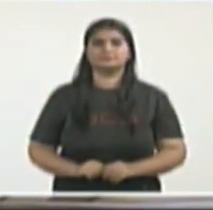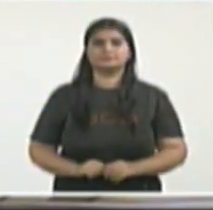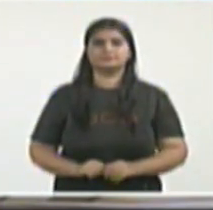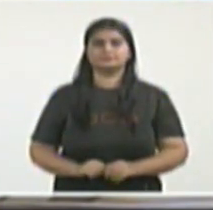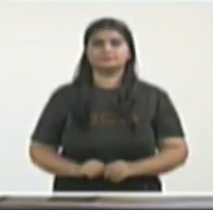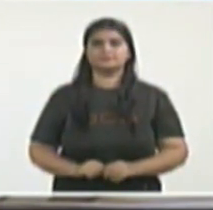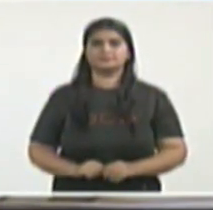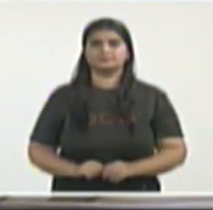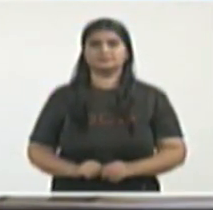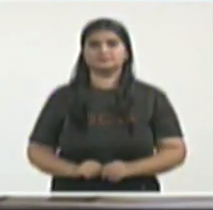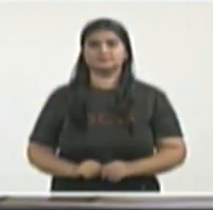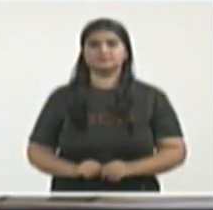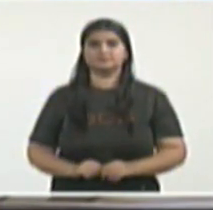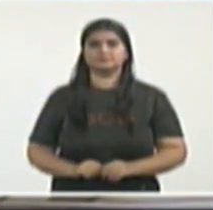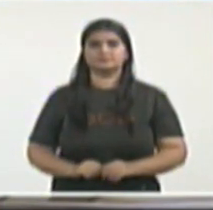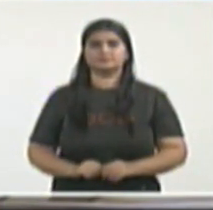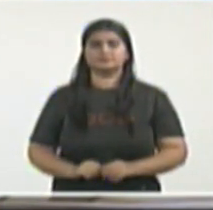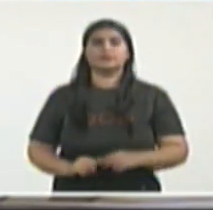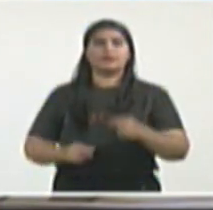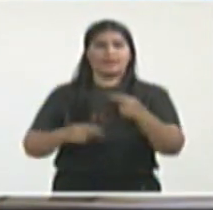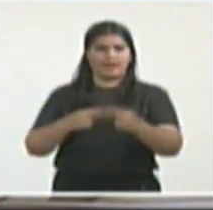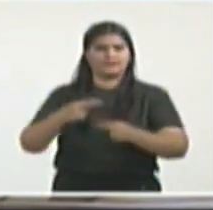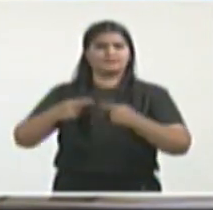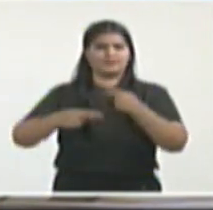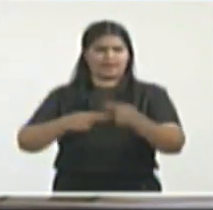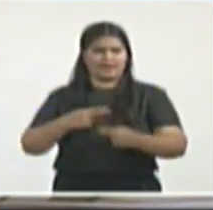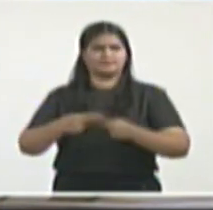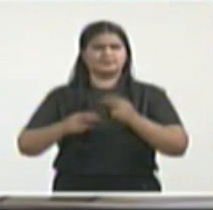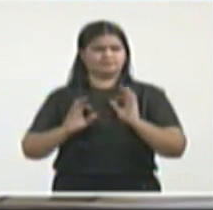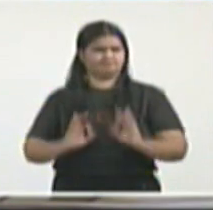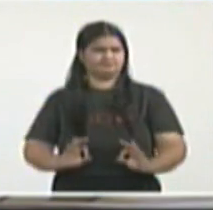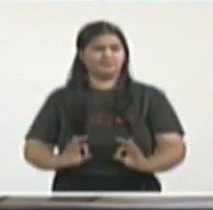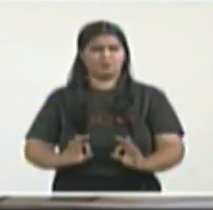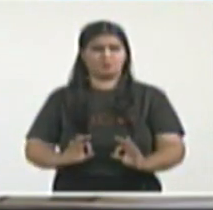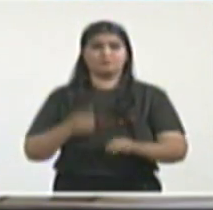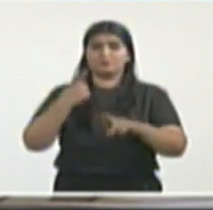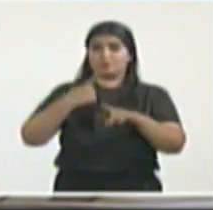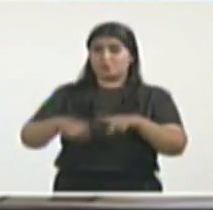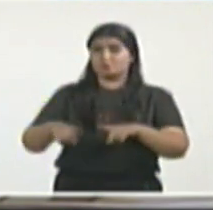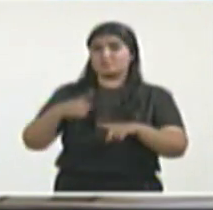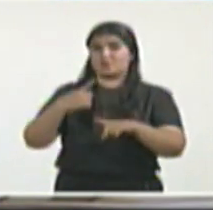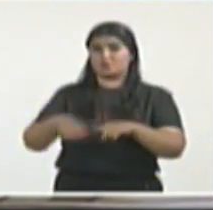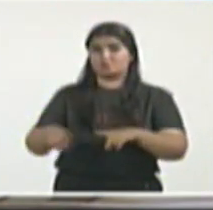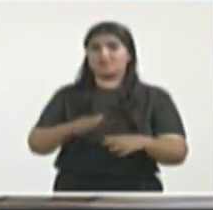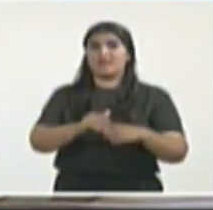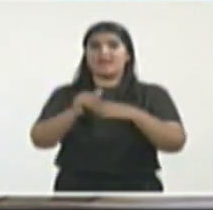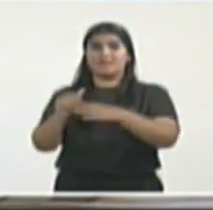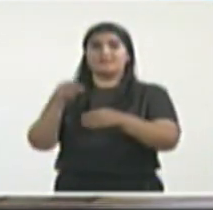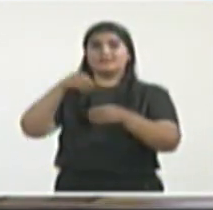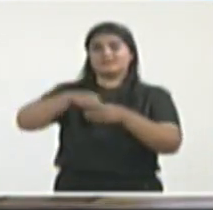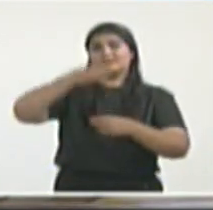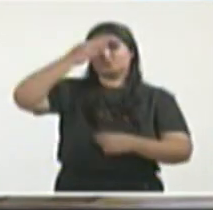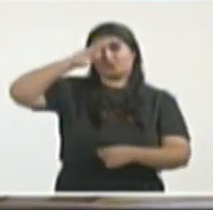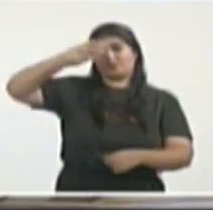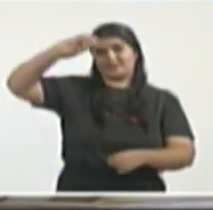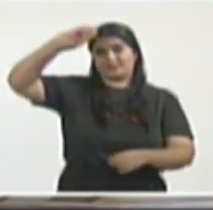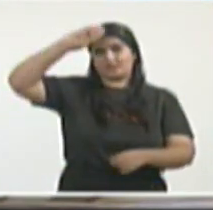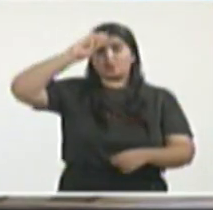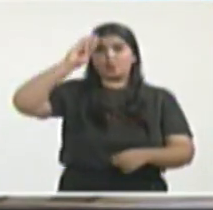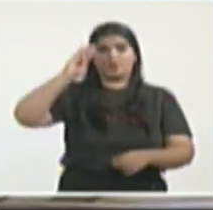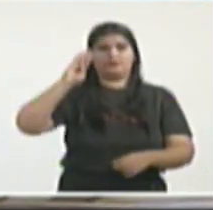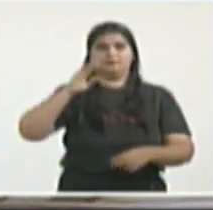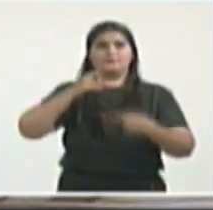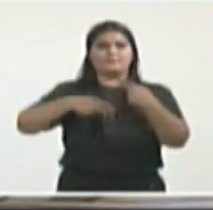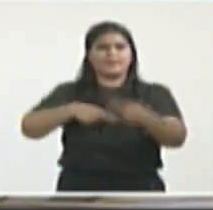que si someten a nuestro pueblo a penurias y promueven a líderes artificiales e intentan crear una